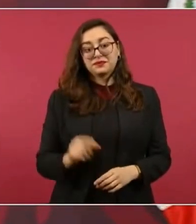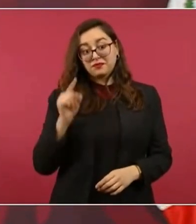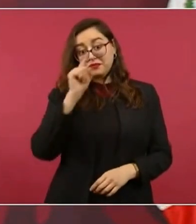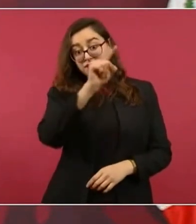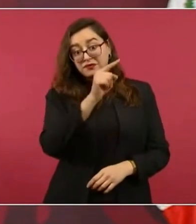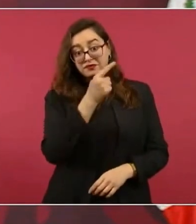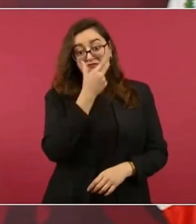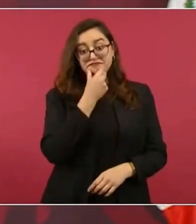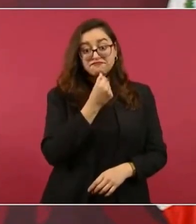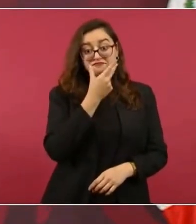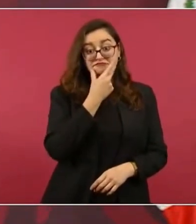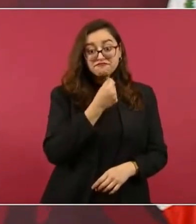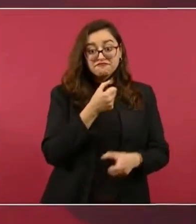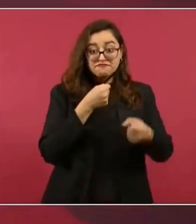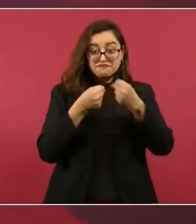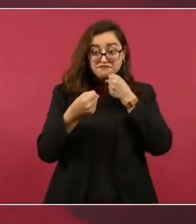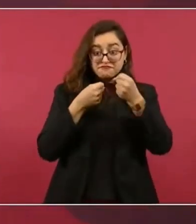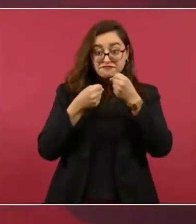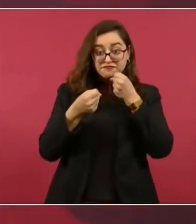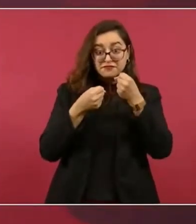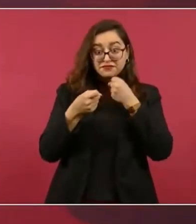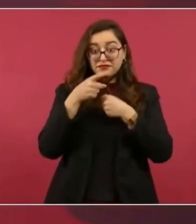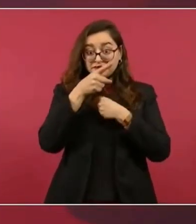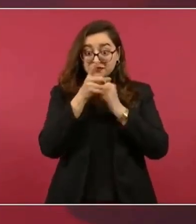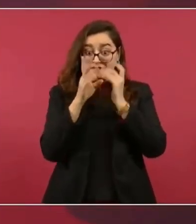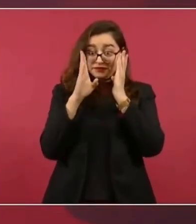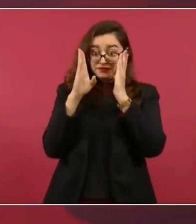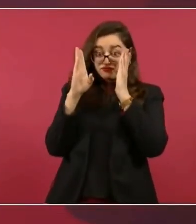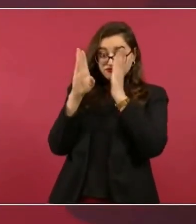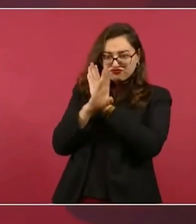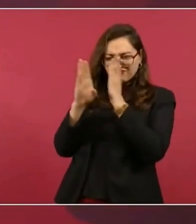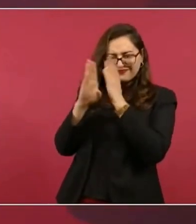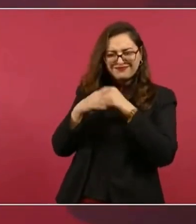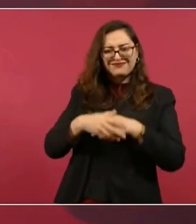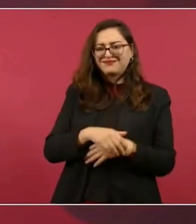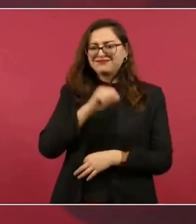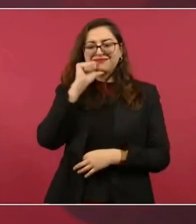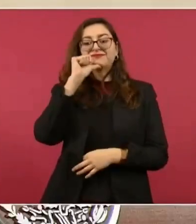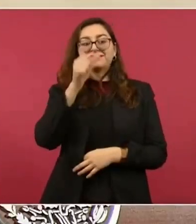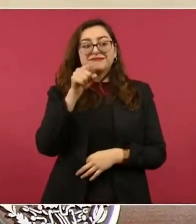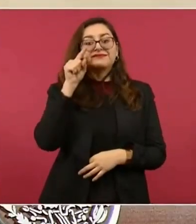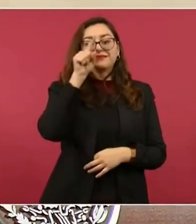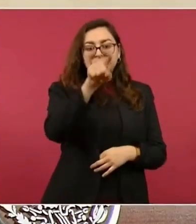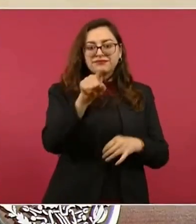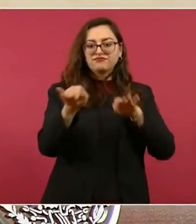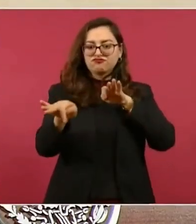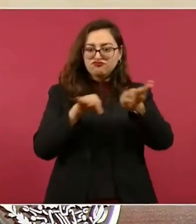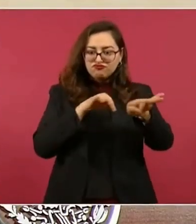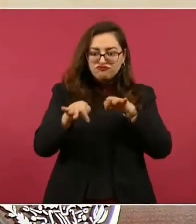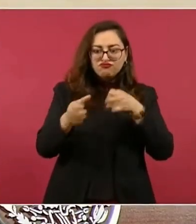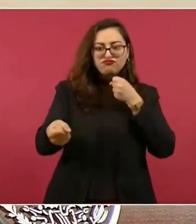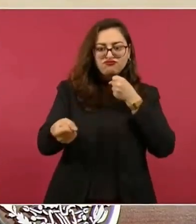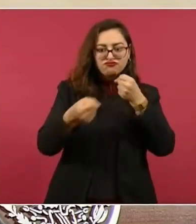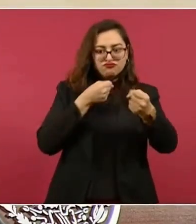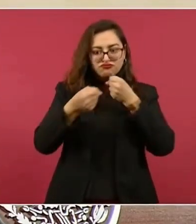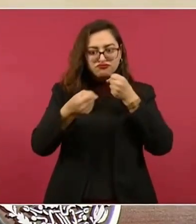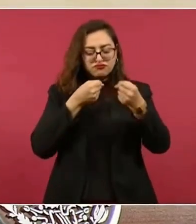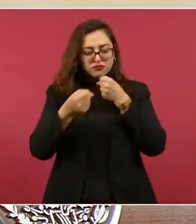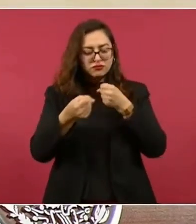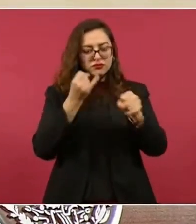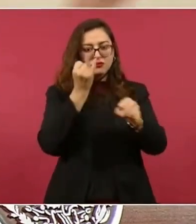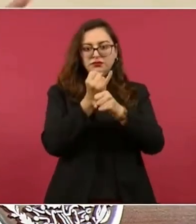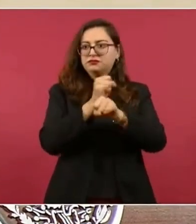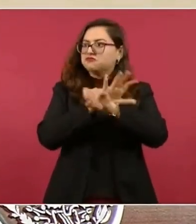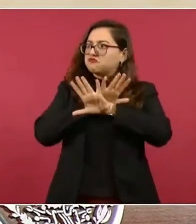un espía, sino un periodista. y lo que hizo fue dar a